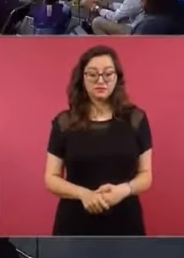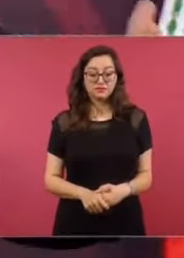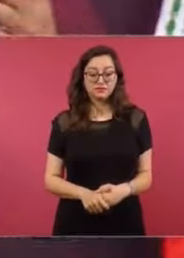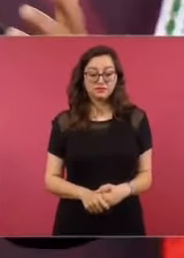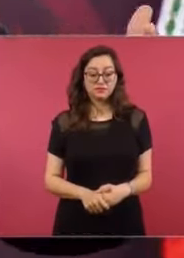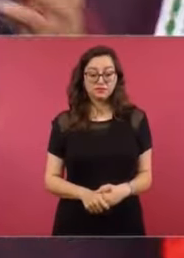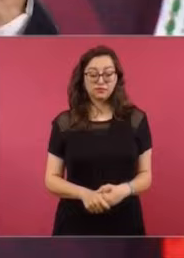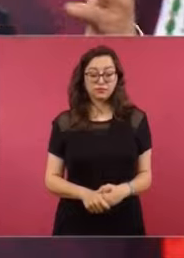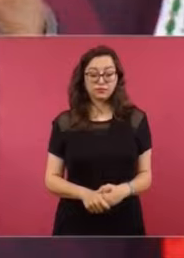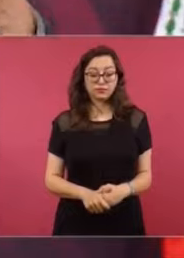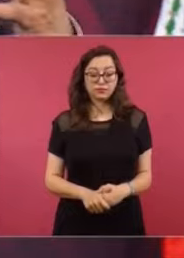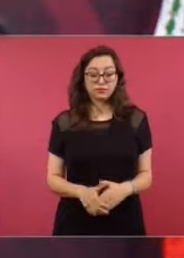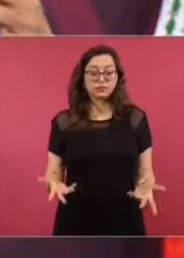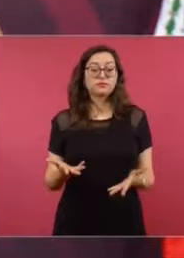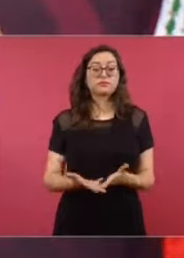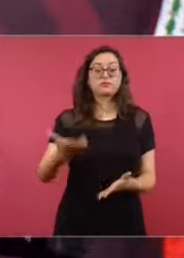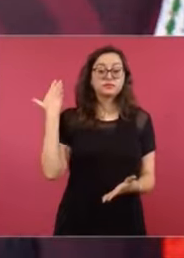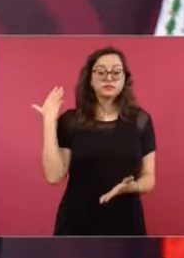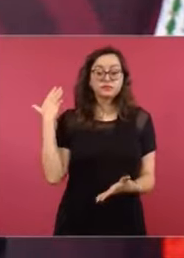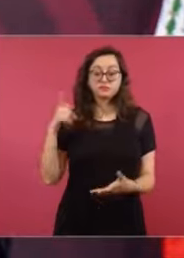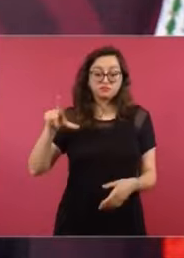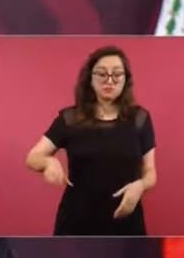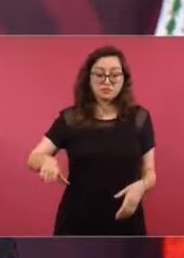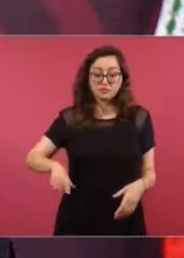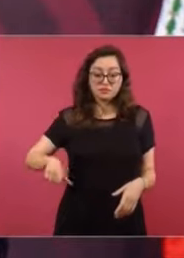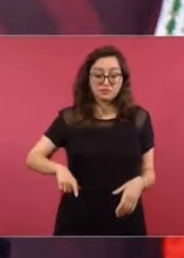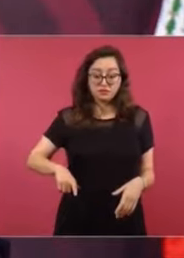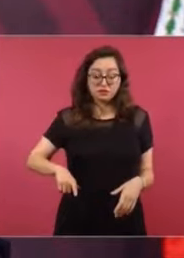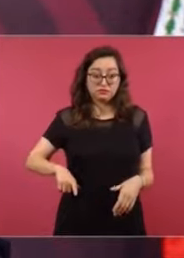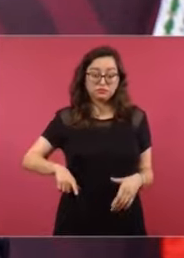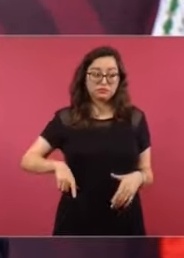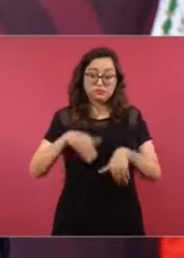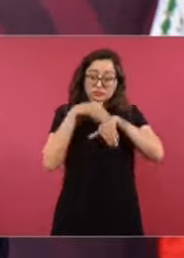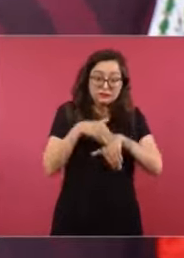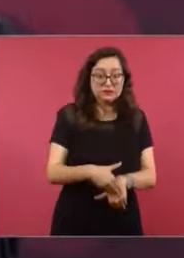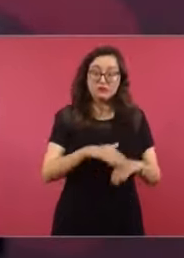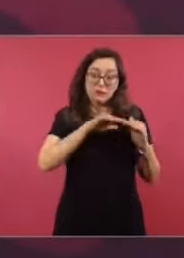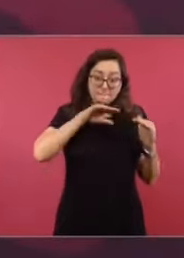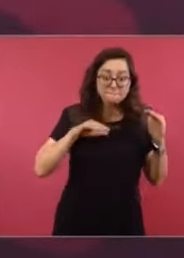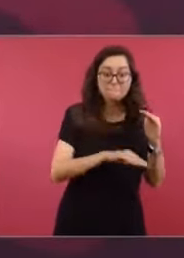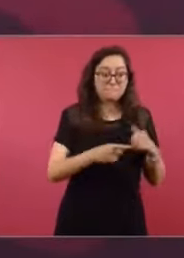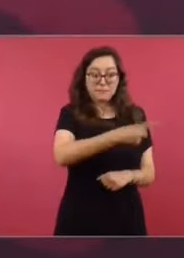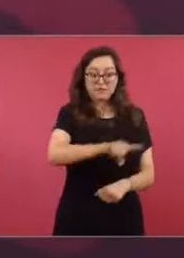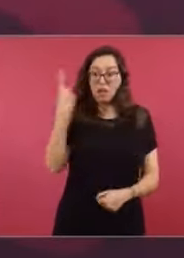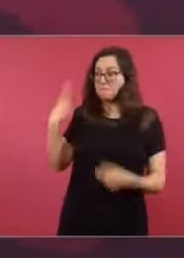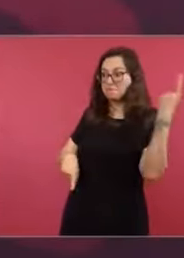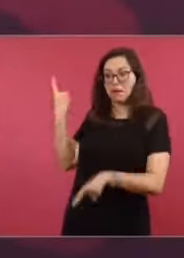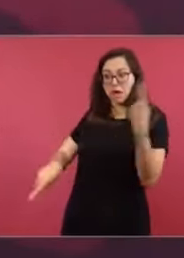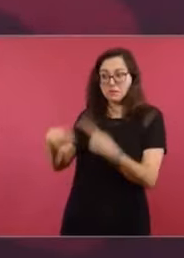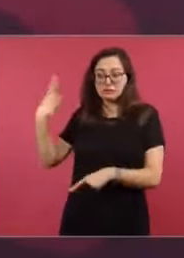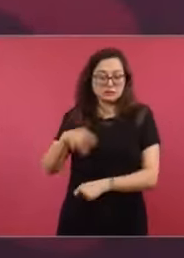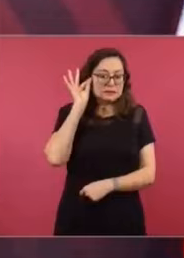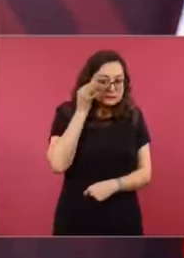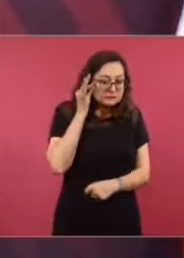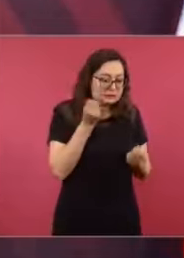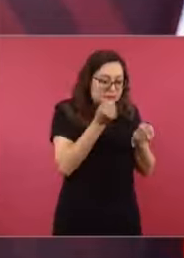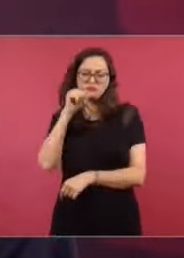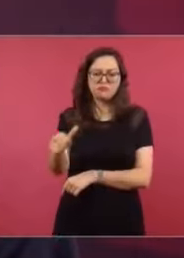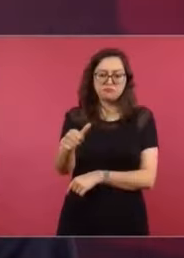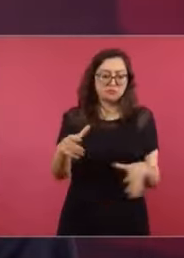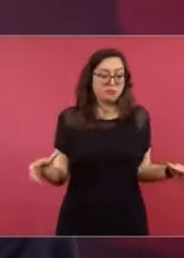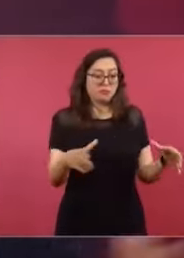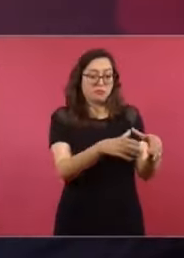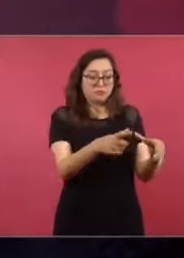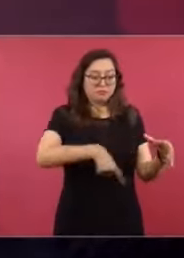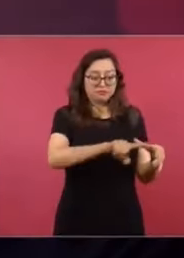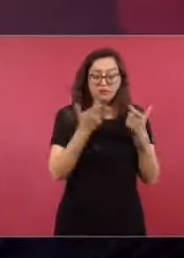es que estaba tomado el gobierno, estaba secuestrado el gobierno, no era un gobierno para el pueblo, era un gobierno para una minoría rapaz